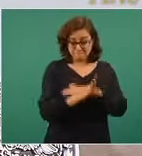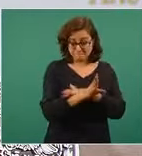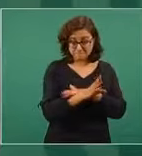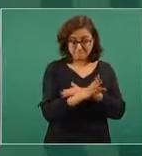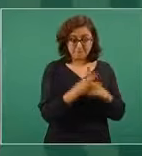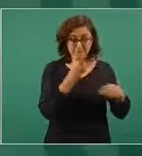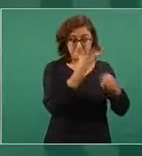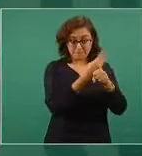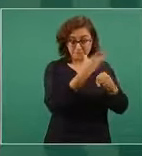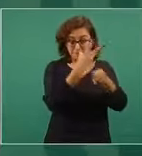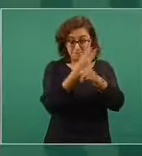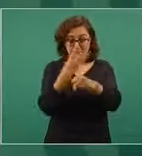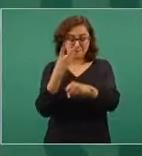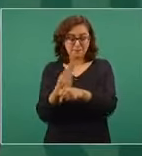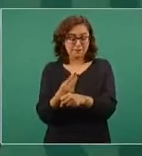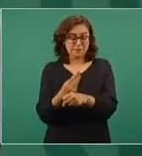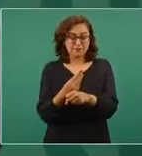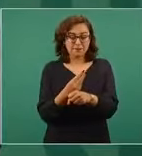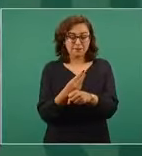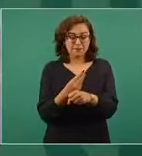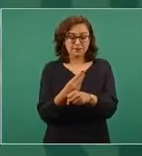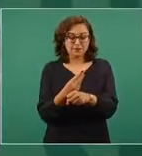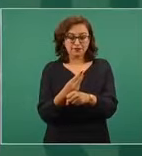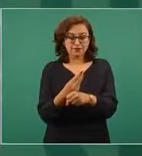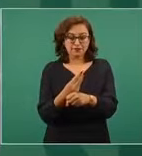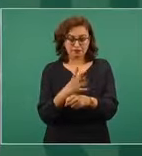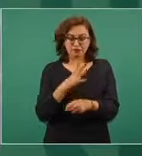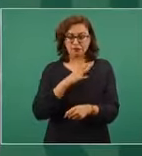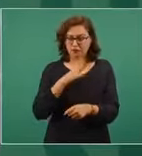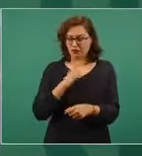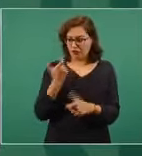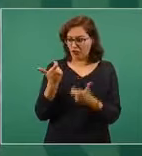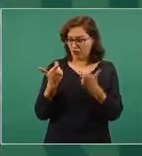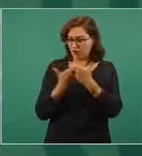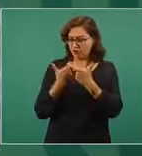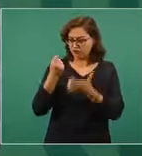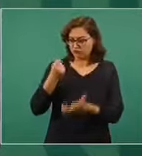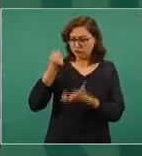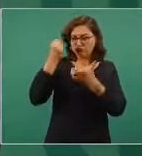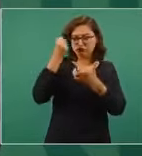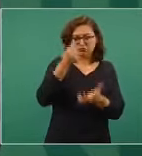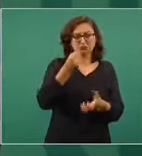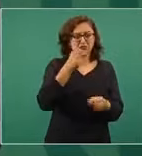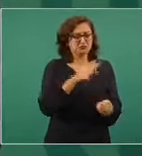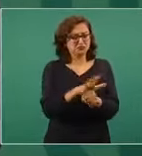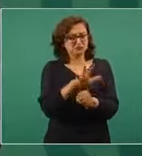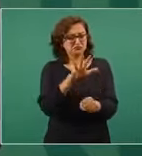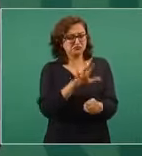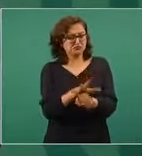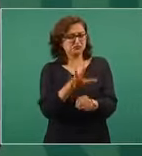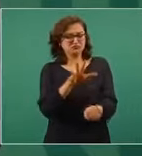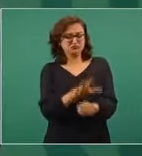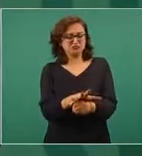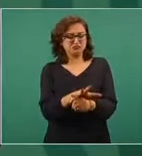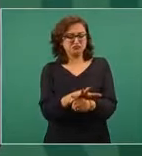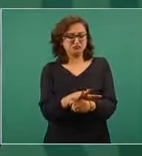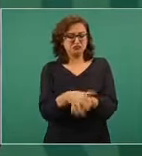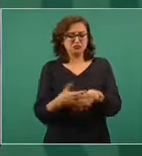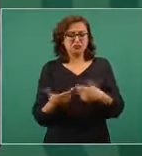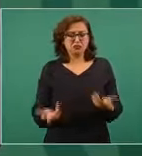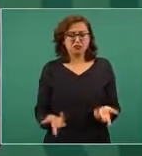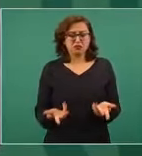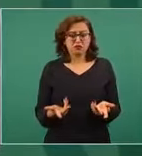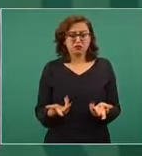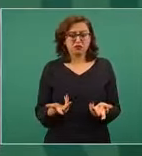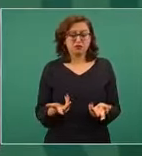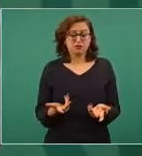pues tiene presupuesto suficiente, lo autoriza